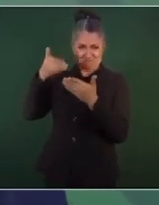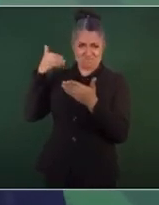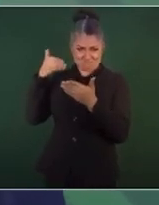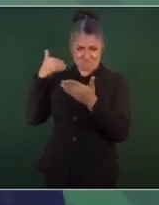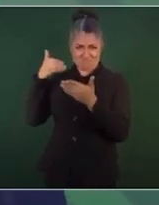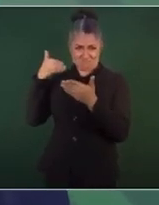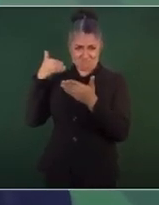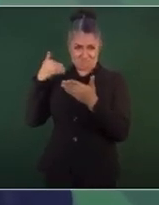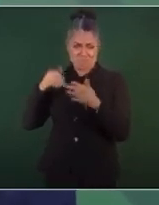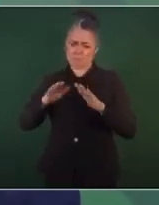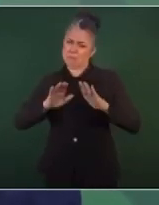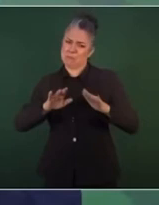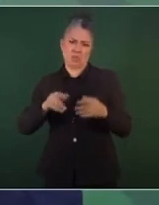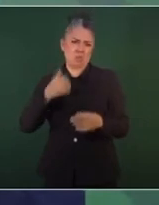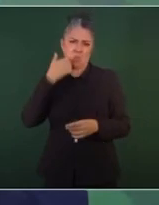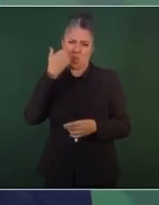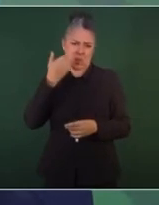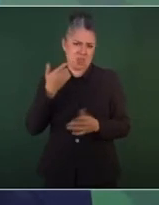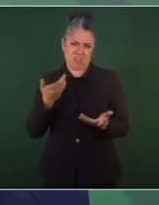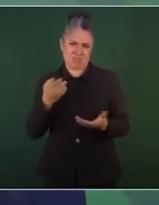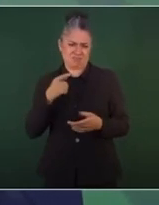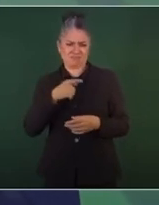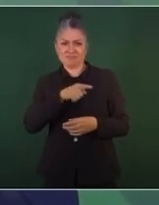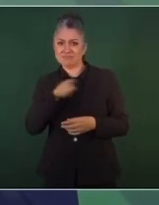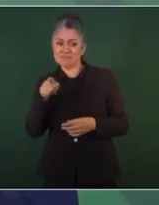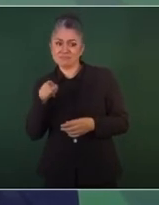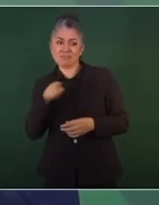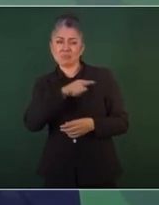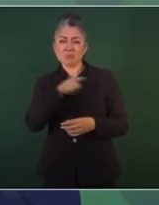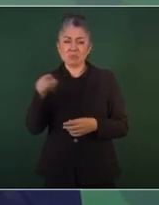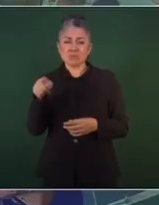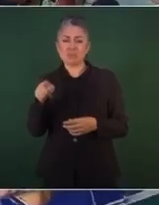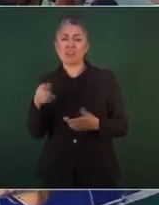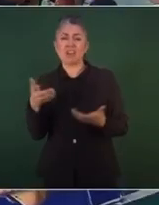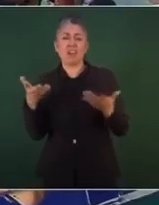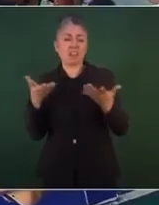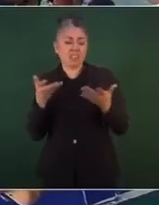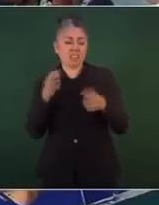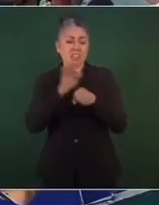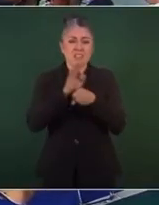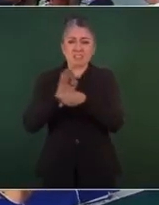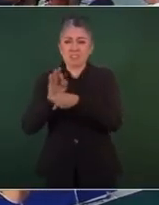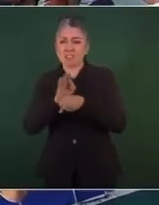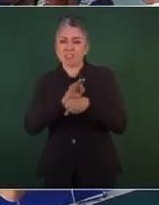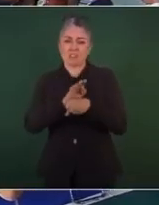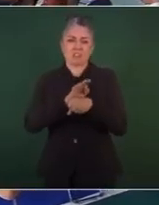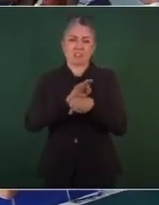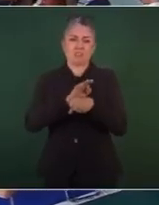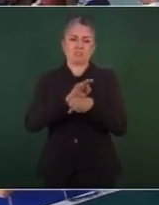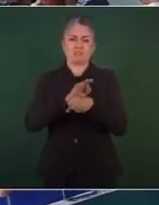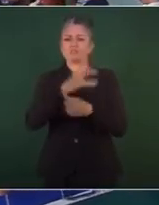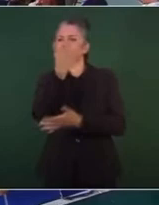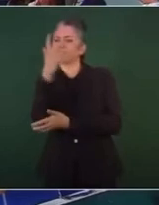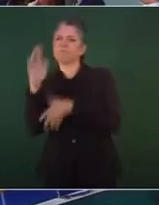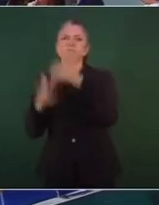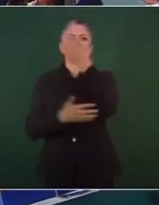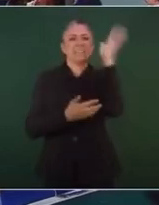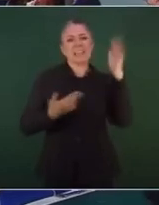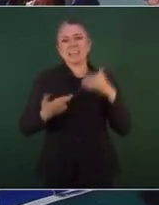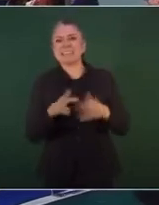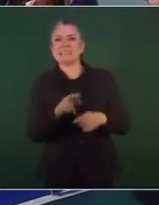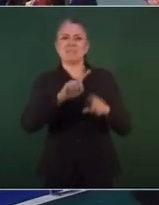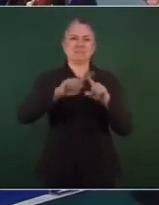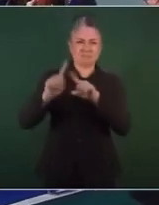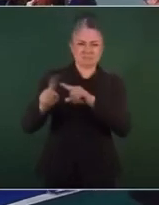ocupáramos todos de defender los recursos naturales de las naciones,